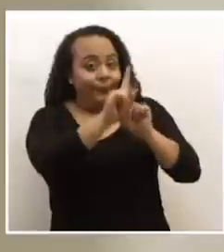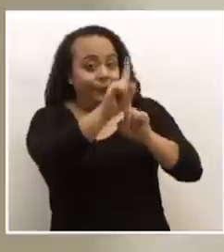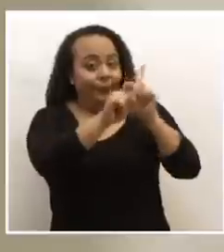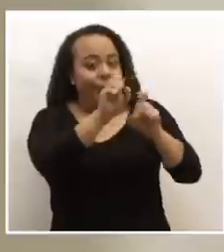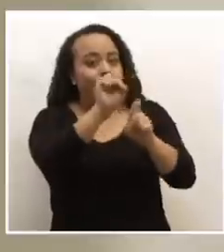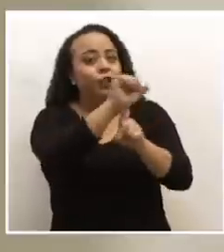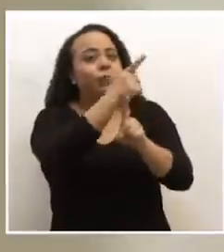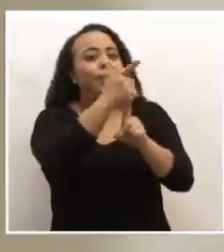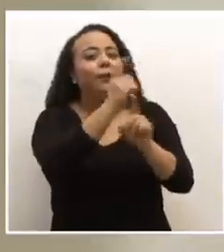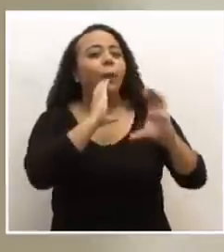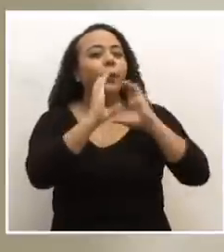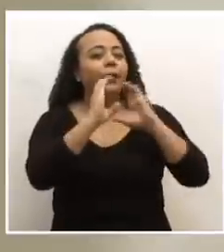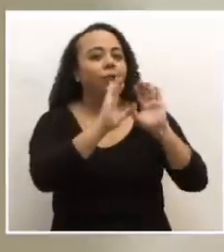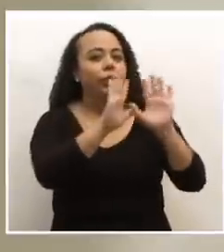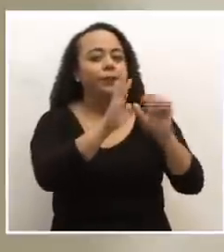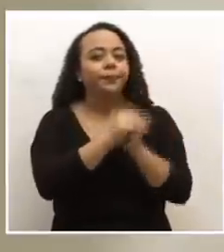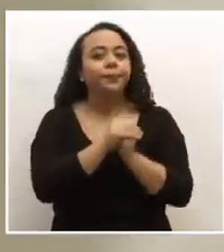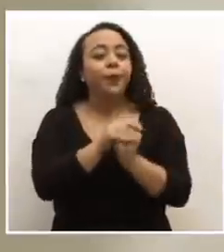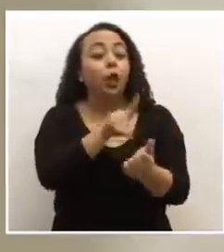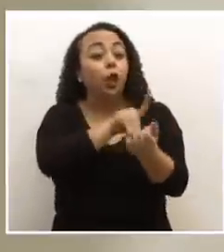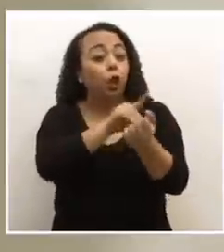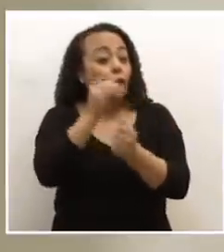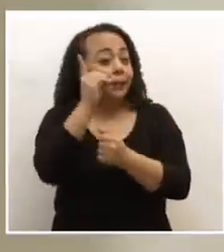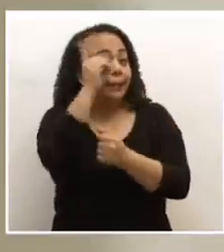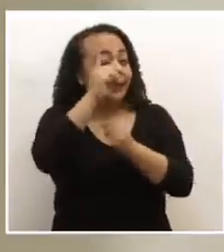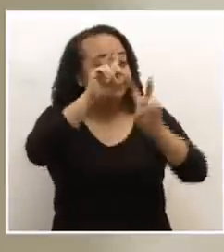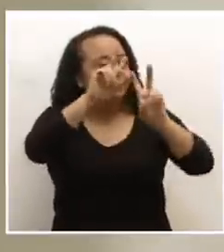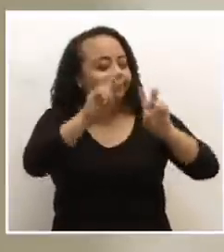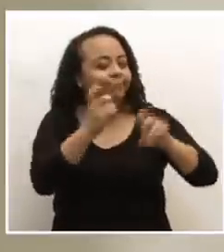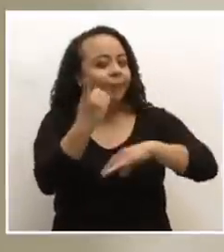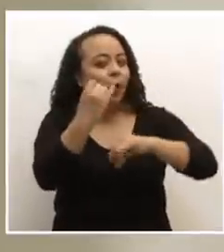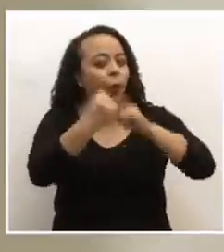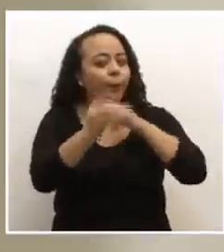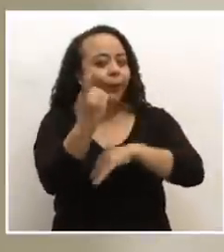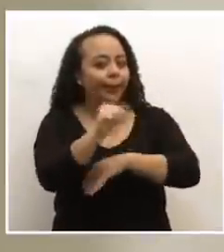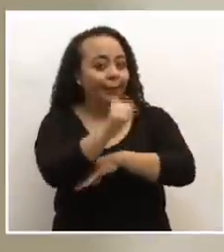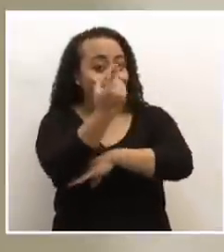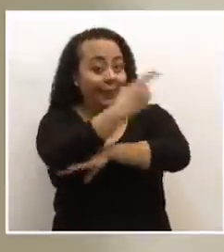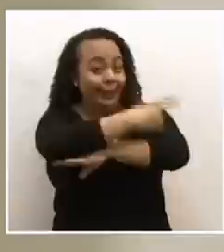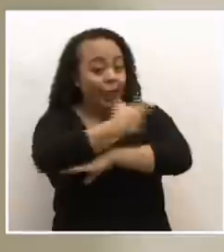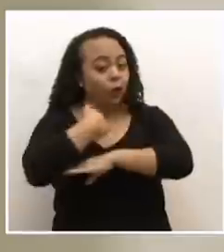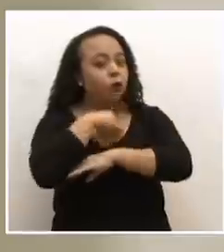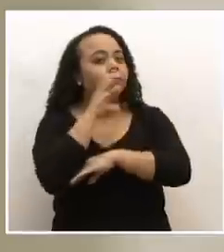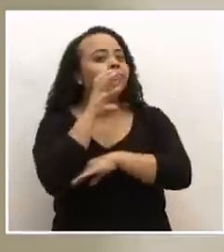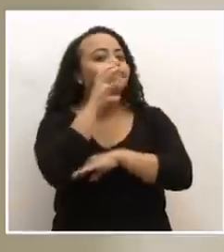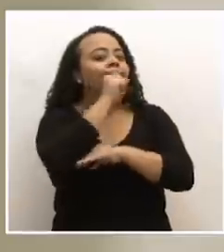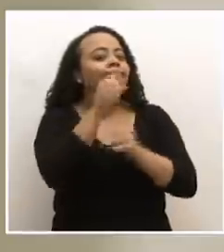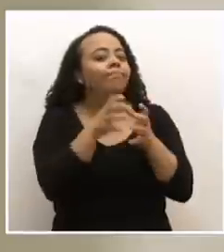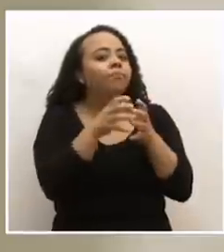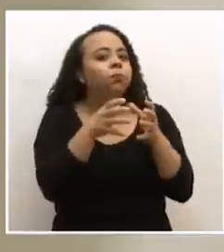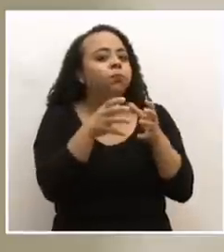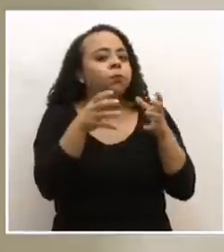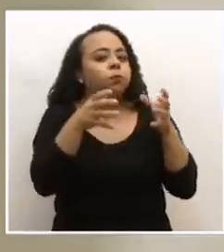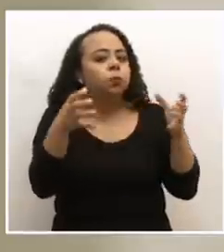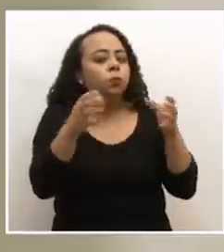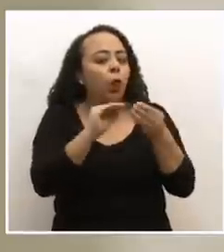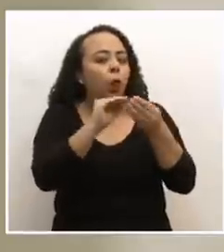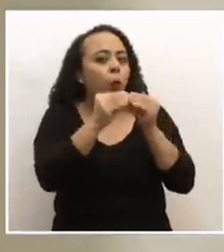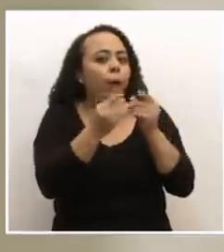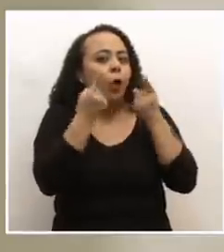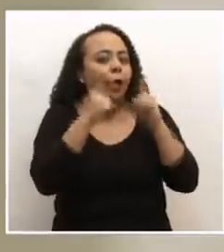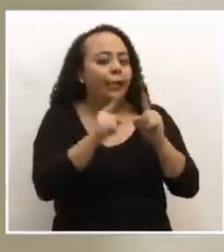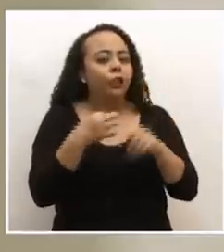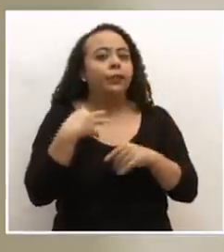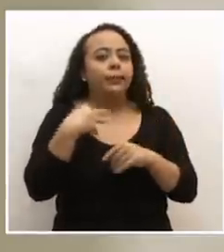sociable y comunicaciones. Doctor Salas, al revisar los últimos 10 días, claramente hemos visto el ascenso en la cantidad de casos